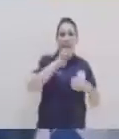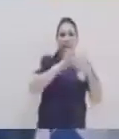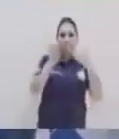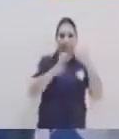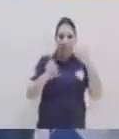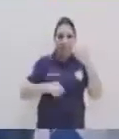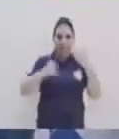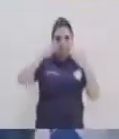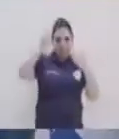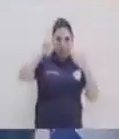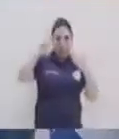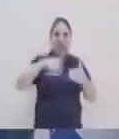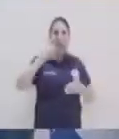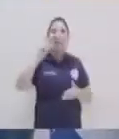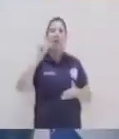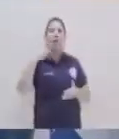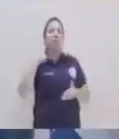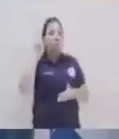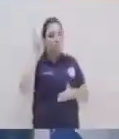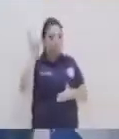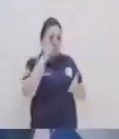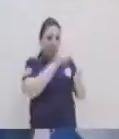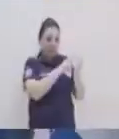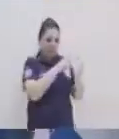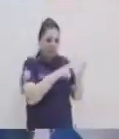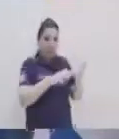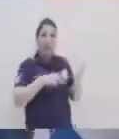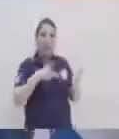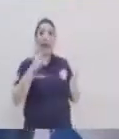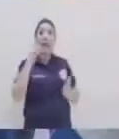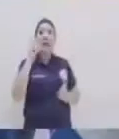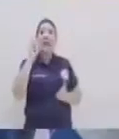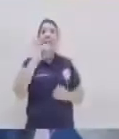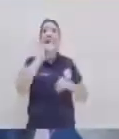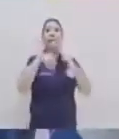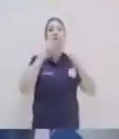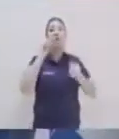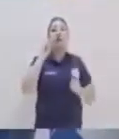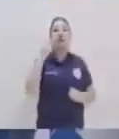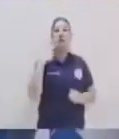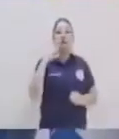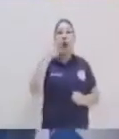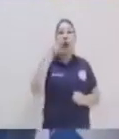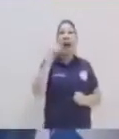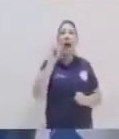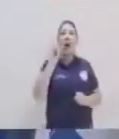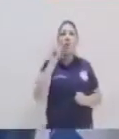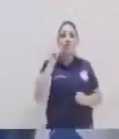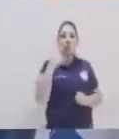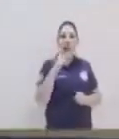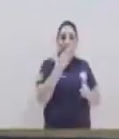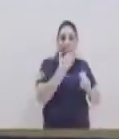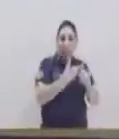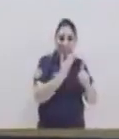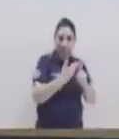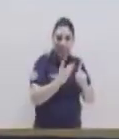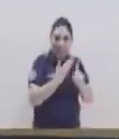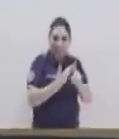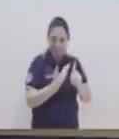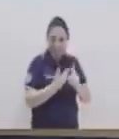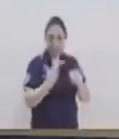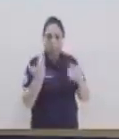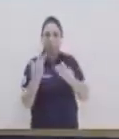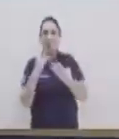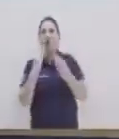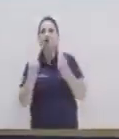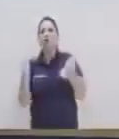ejemplo. Por lo tanto, estamos diciendo que la deforestación es la causa. Ahora bien, ¿qué efecto